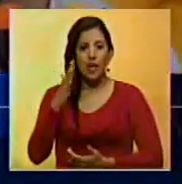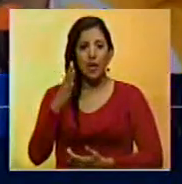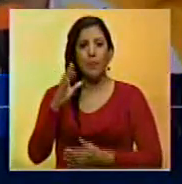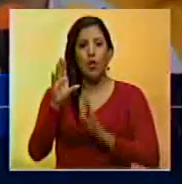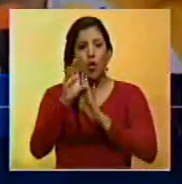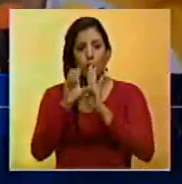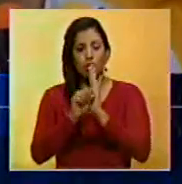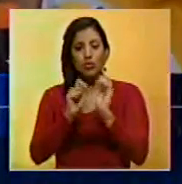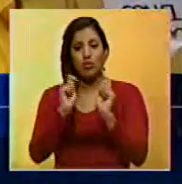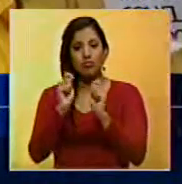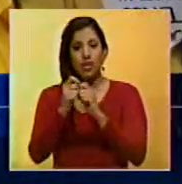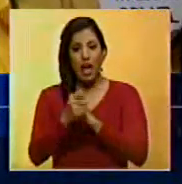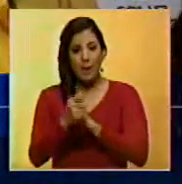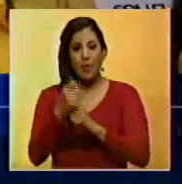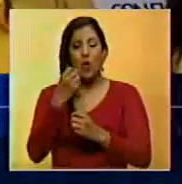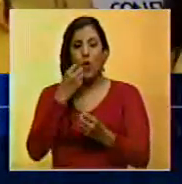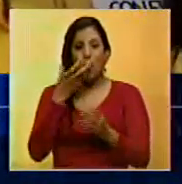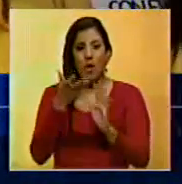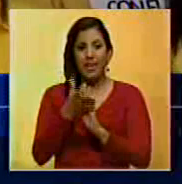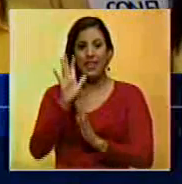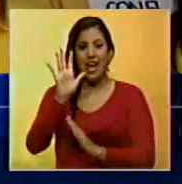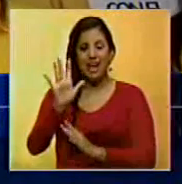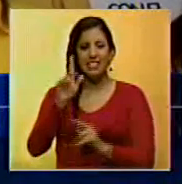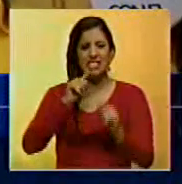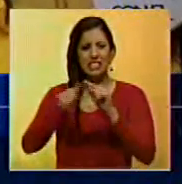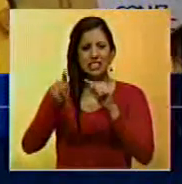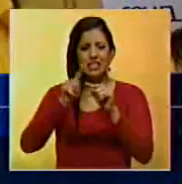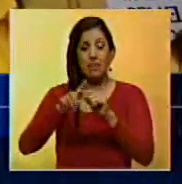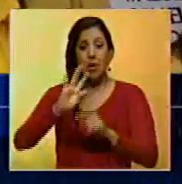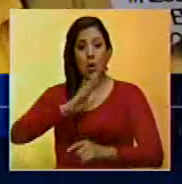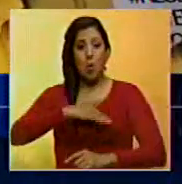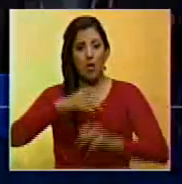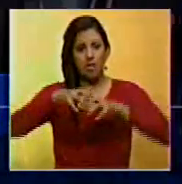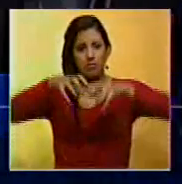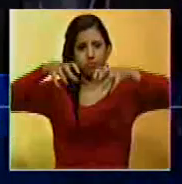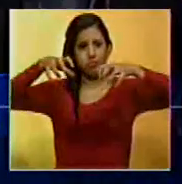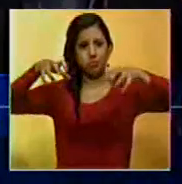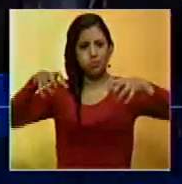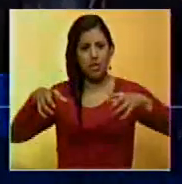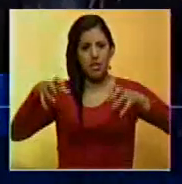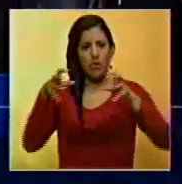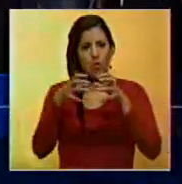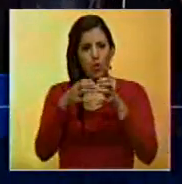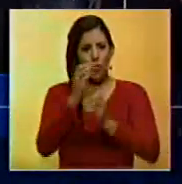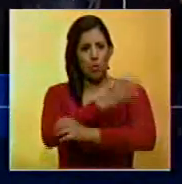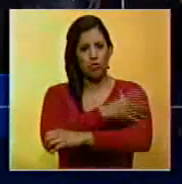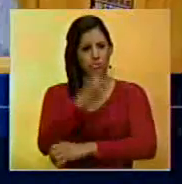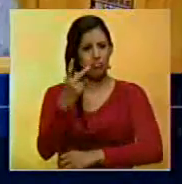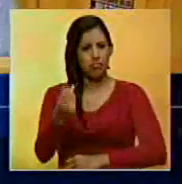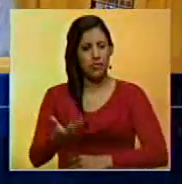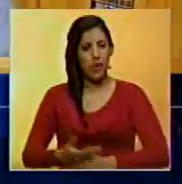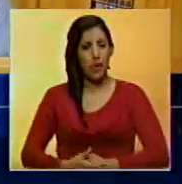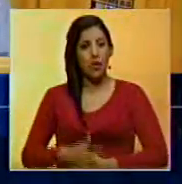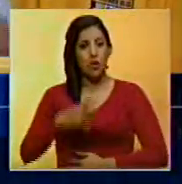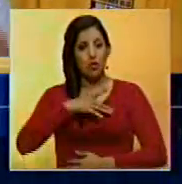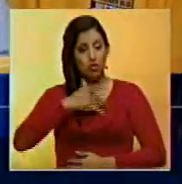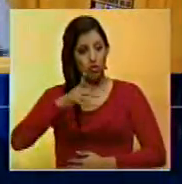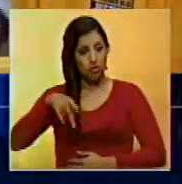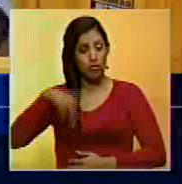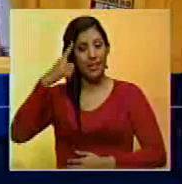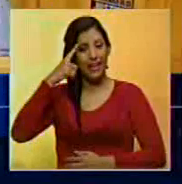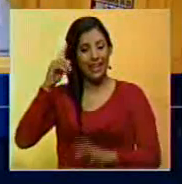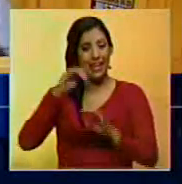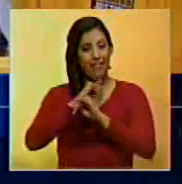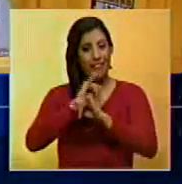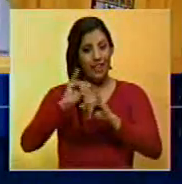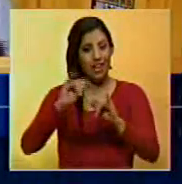enmienda constitucional, descartando así los rumores de posibles divisiones de la alianza opositora. Creemos que al final